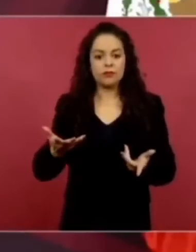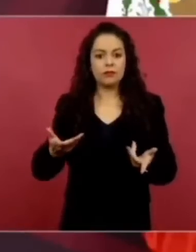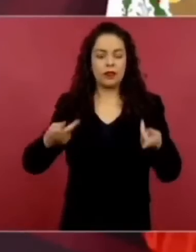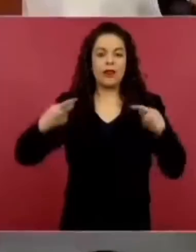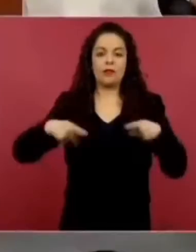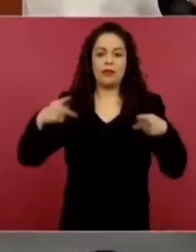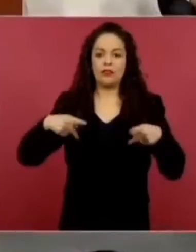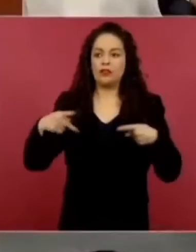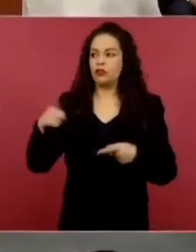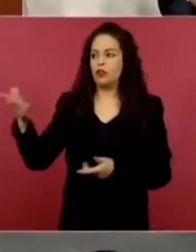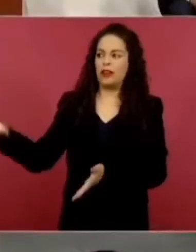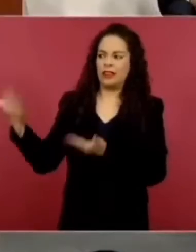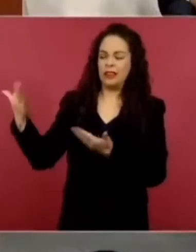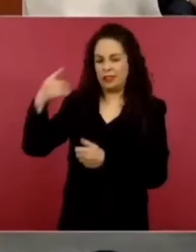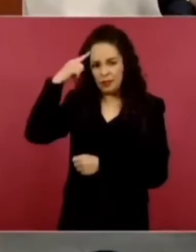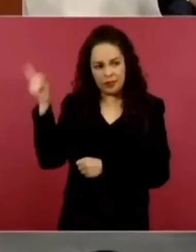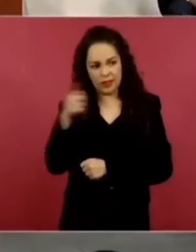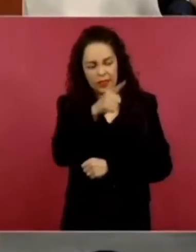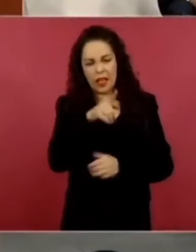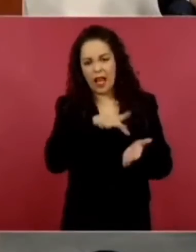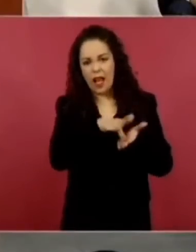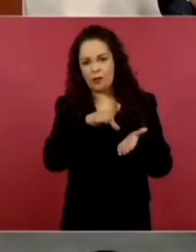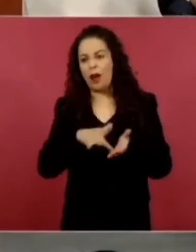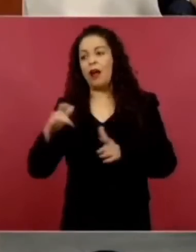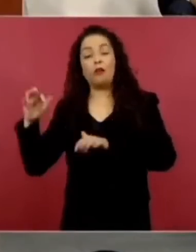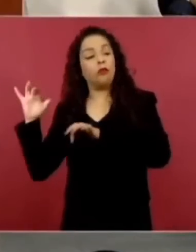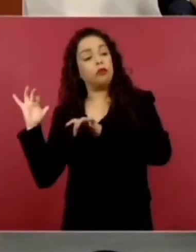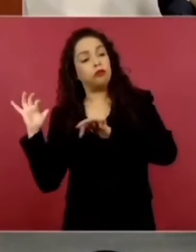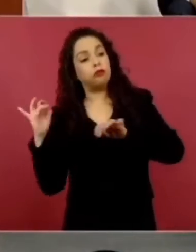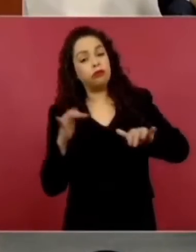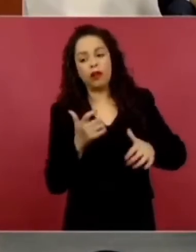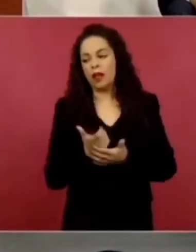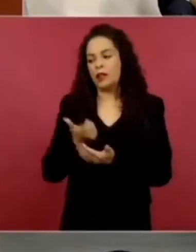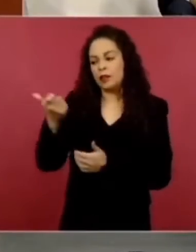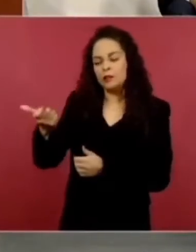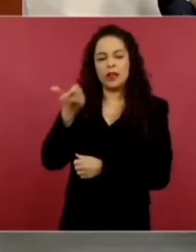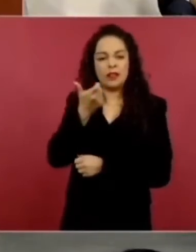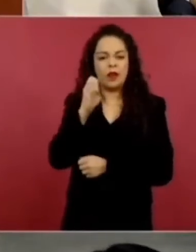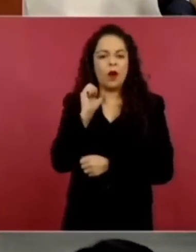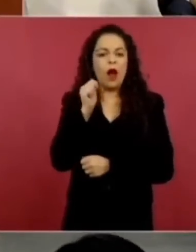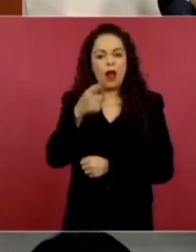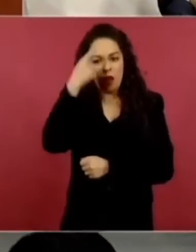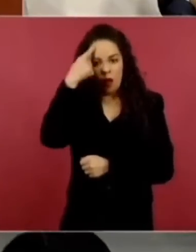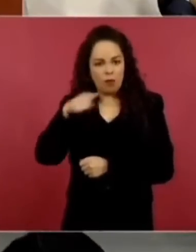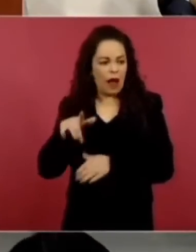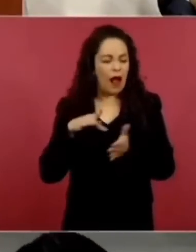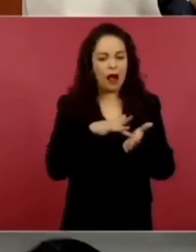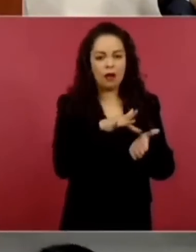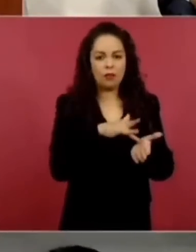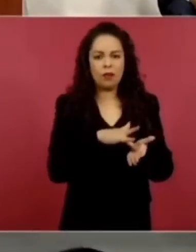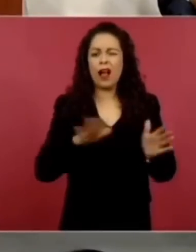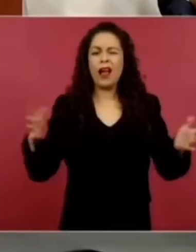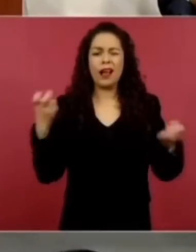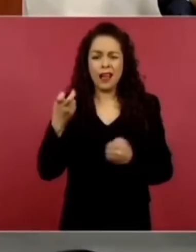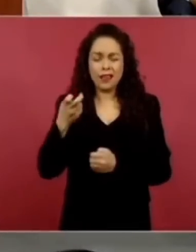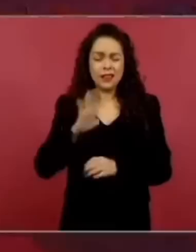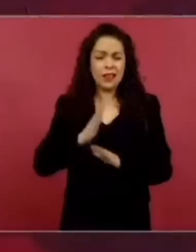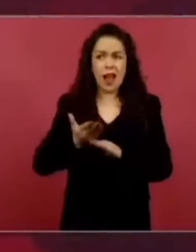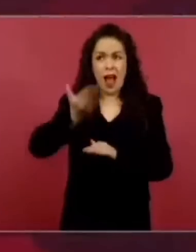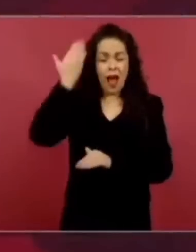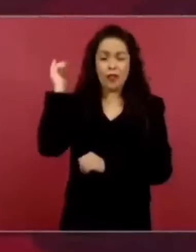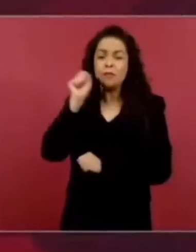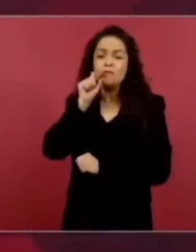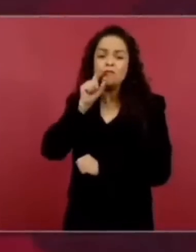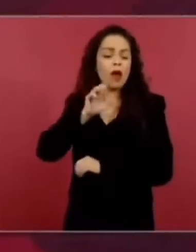dedazo, todo eso viene de tiempo atrás. Entonces, con una mayor